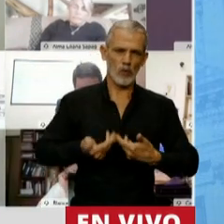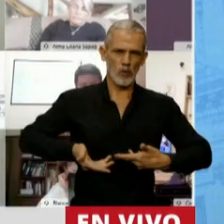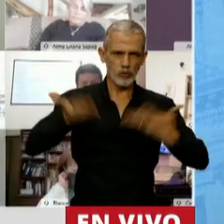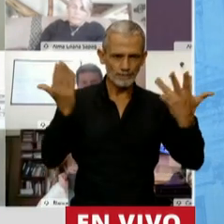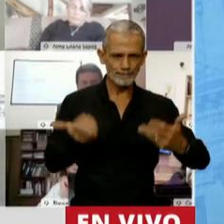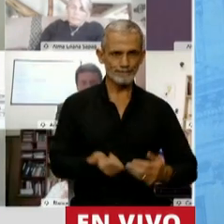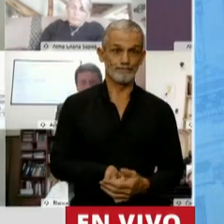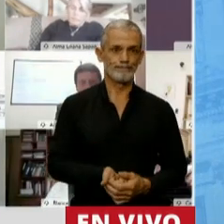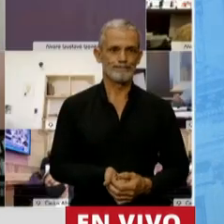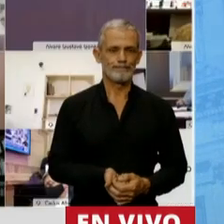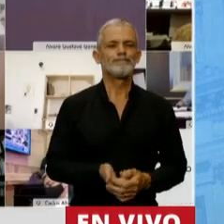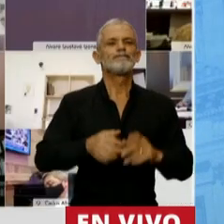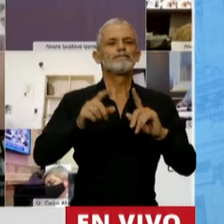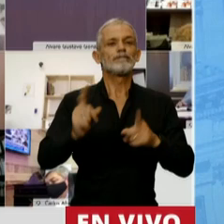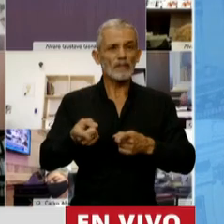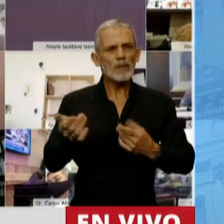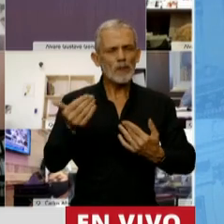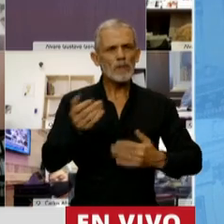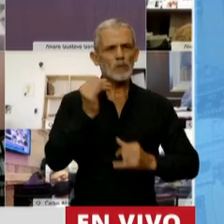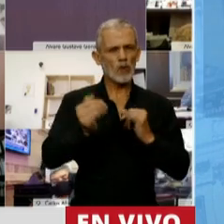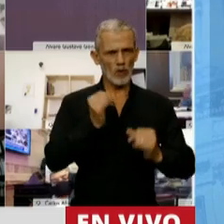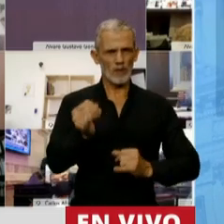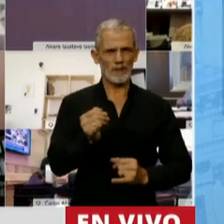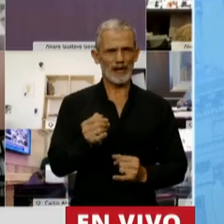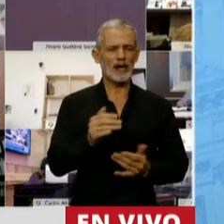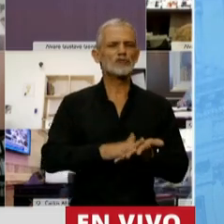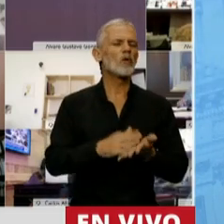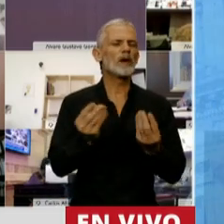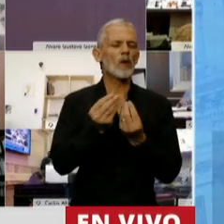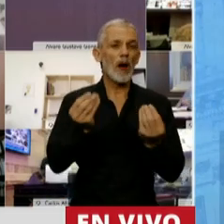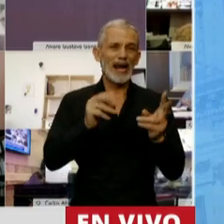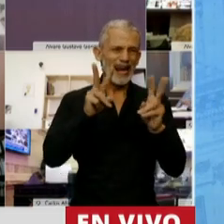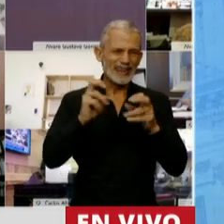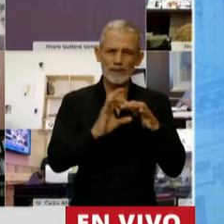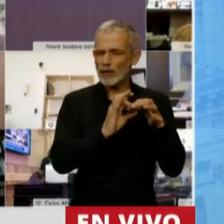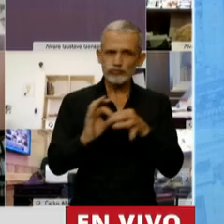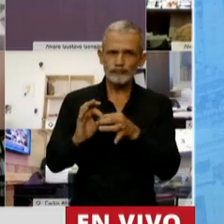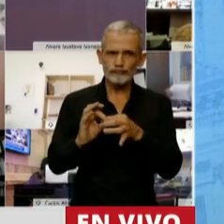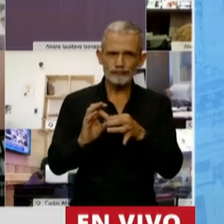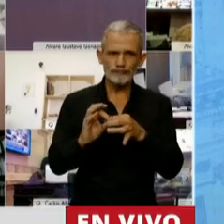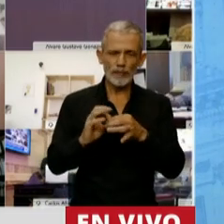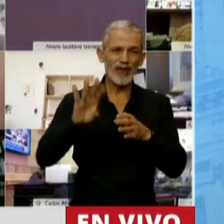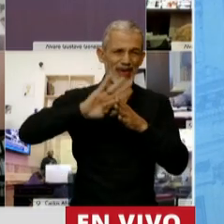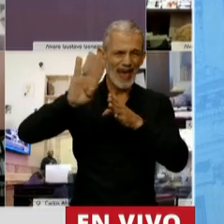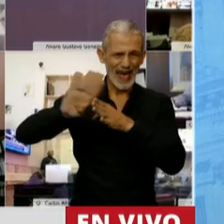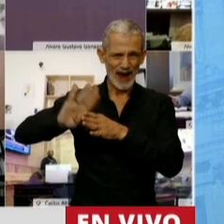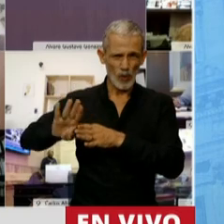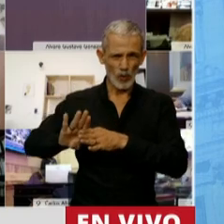Otro tanto podemos decir respecto de los temas vinculados con el endeudamiento.